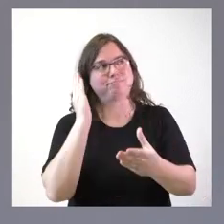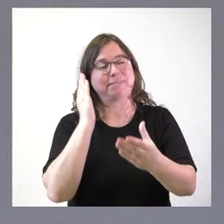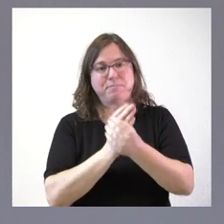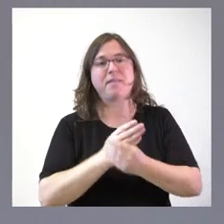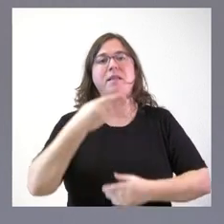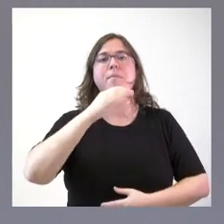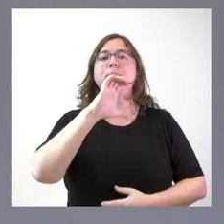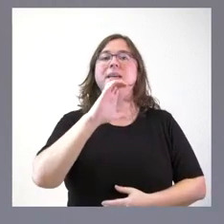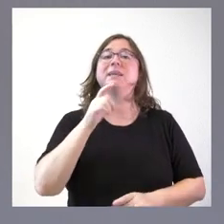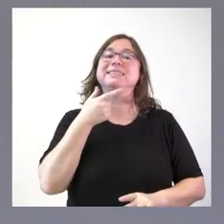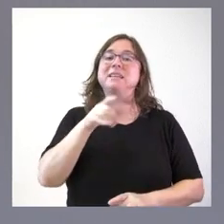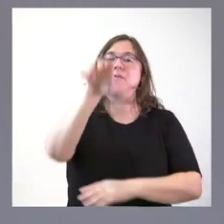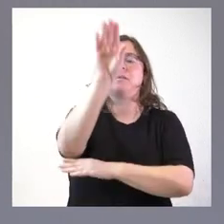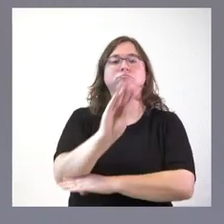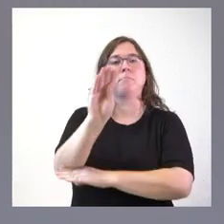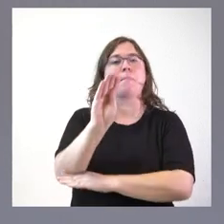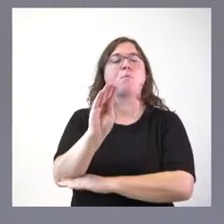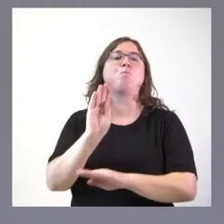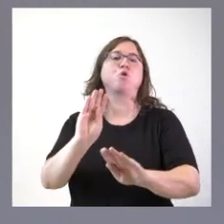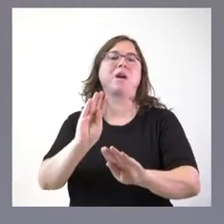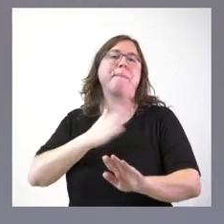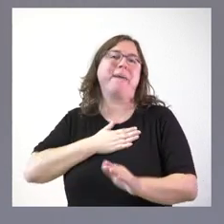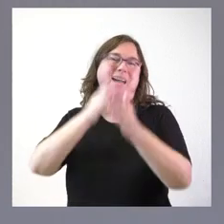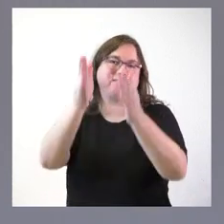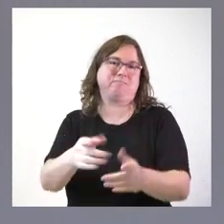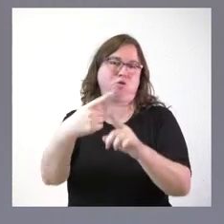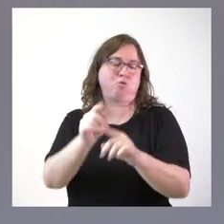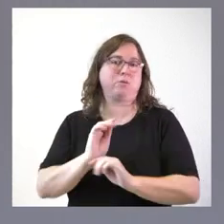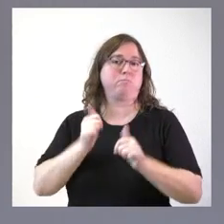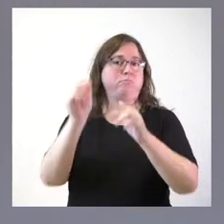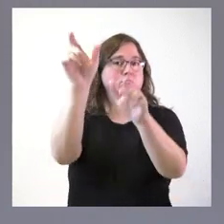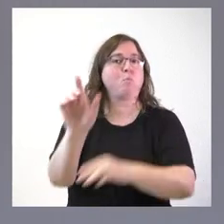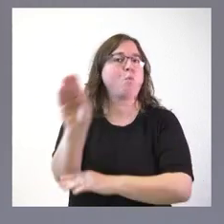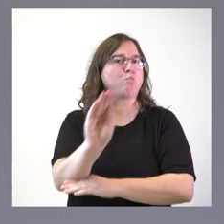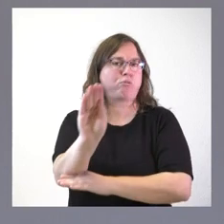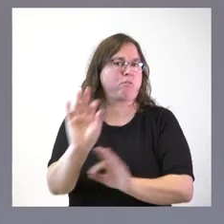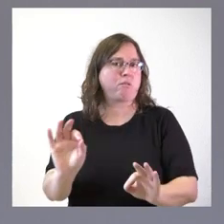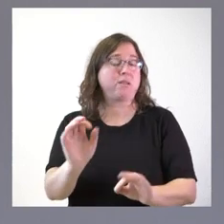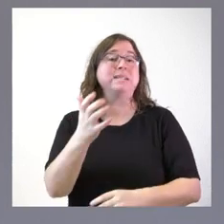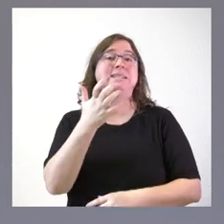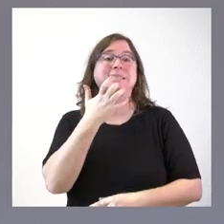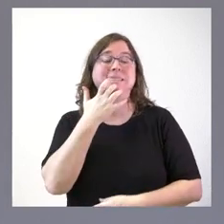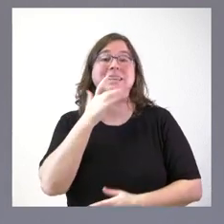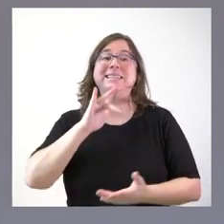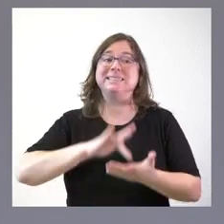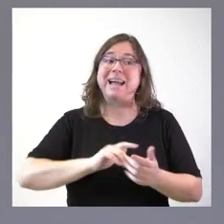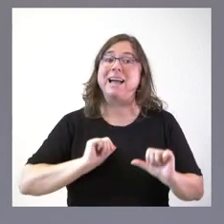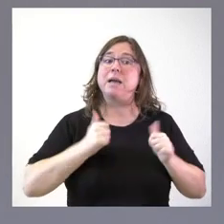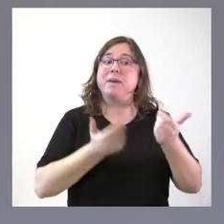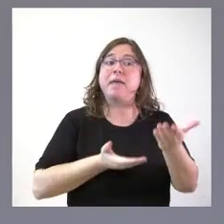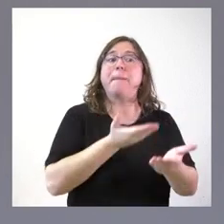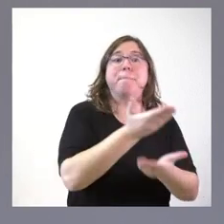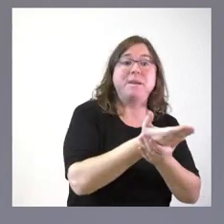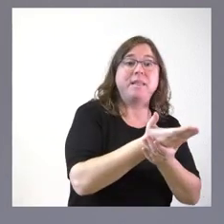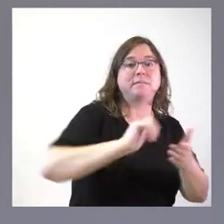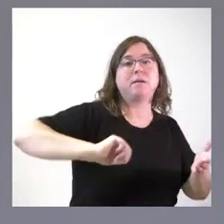del bien cuyo expediente se inicia y por tanto tiene el mismo nivel de protección la incoación del expediente que la resolución